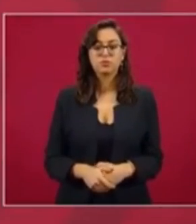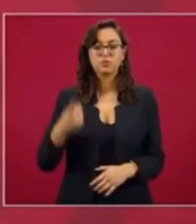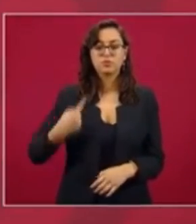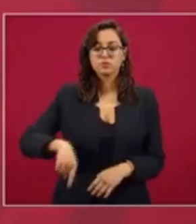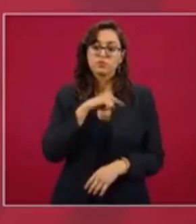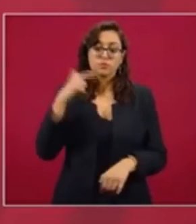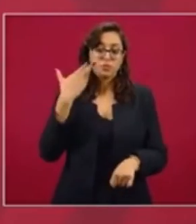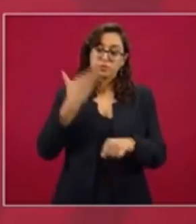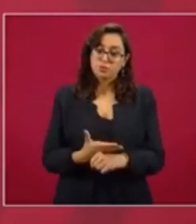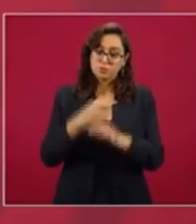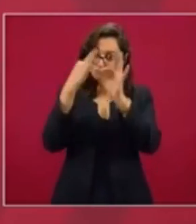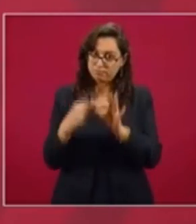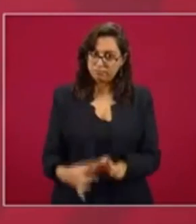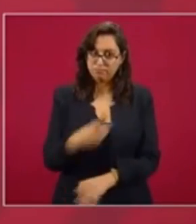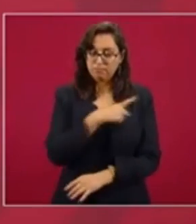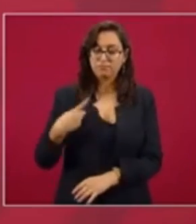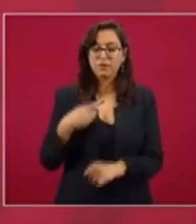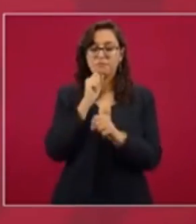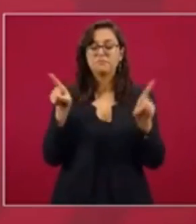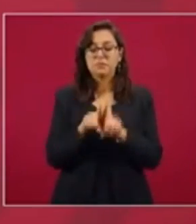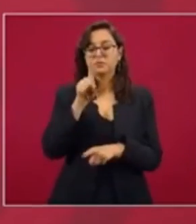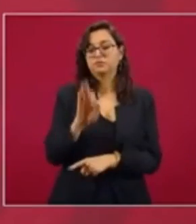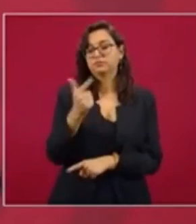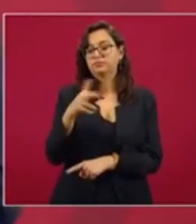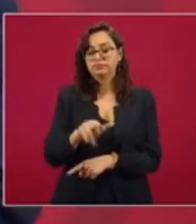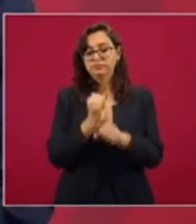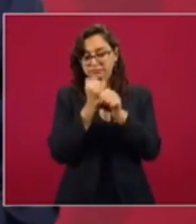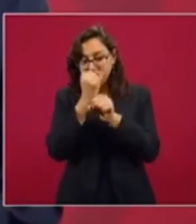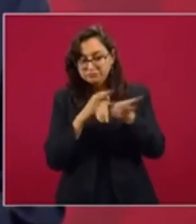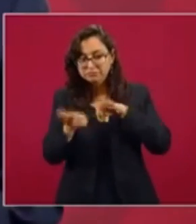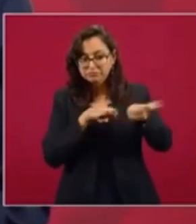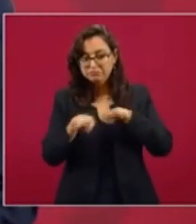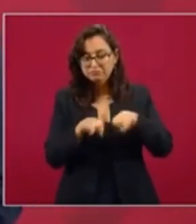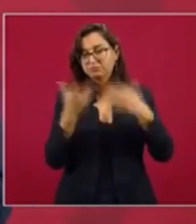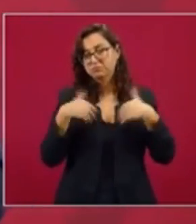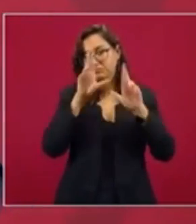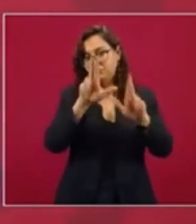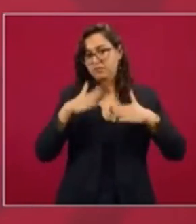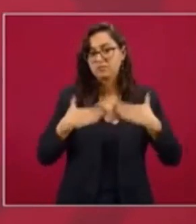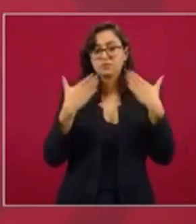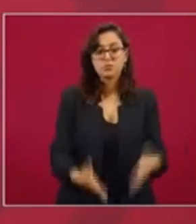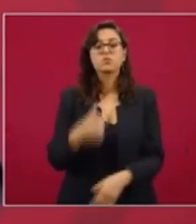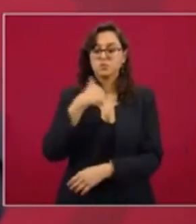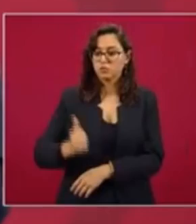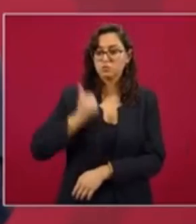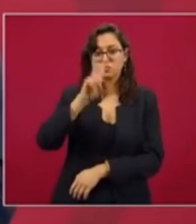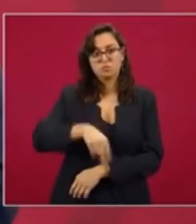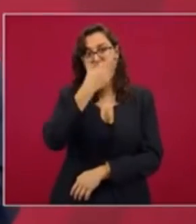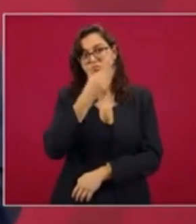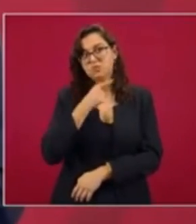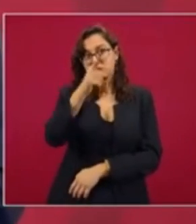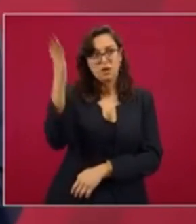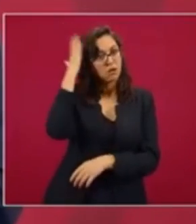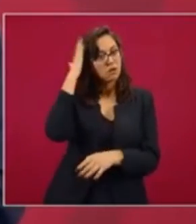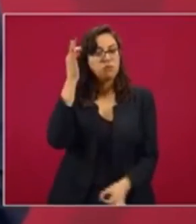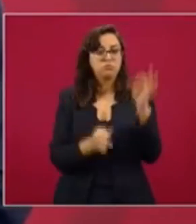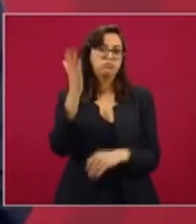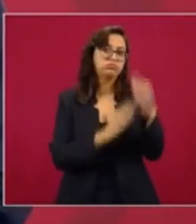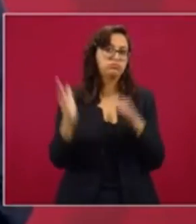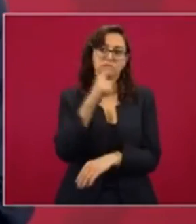responsabilidad y tener confianza en el trabajo que está haciendo la Fiscalía. Yo que aprovecho para decir que le tengo confianza al fiscal. Quisiera yo,